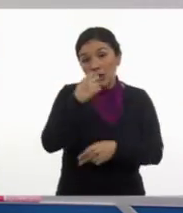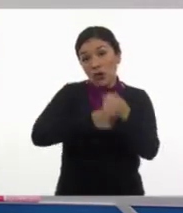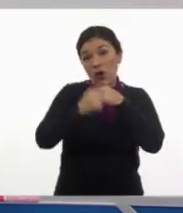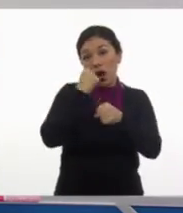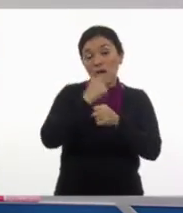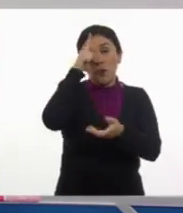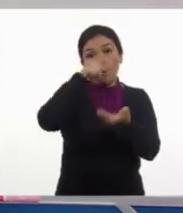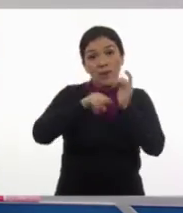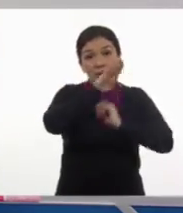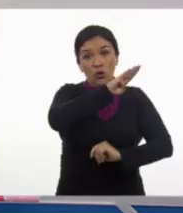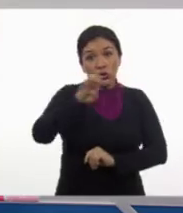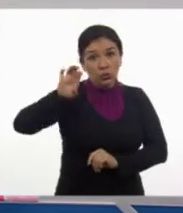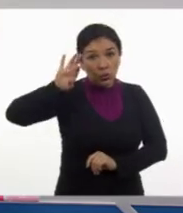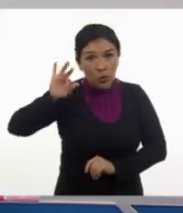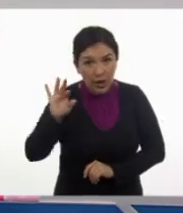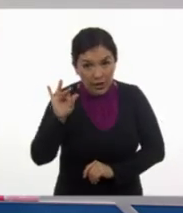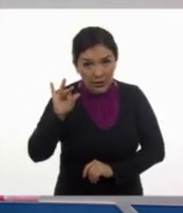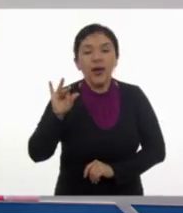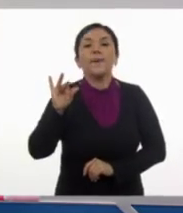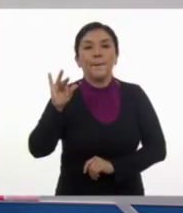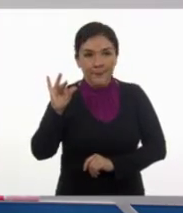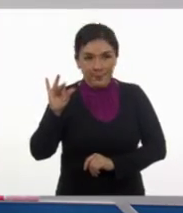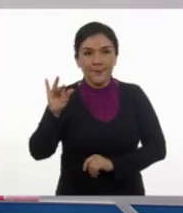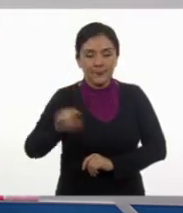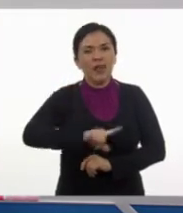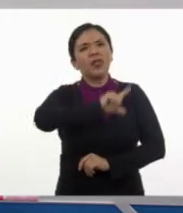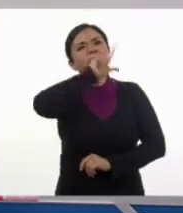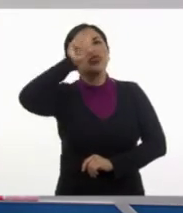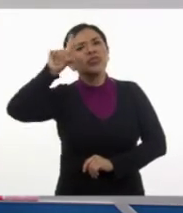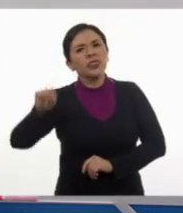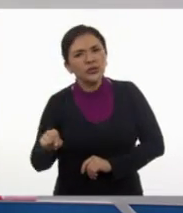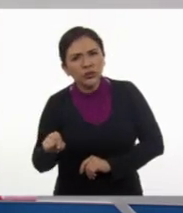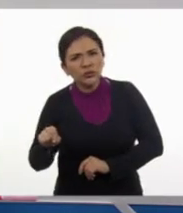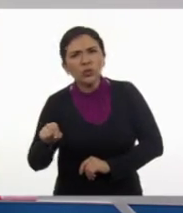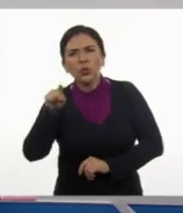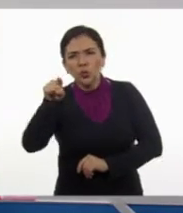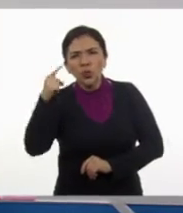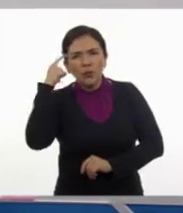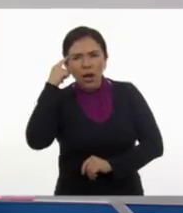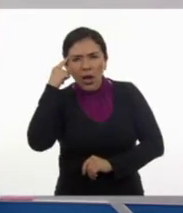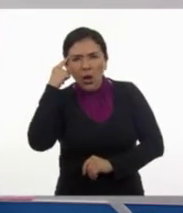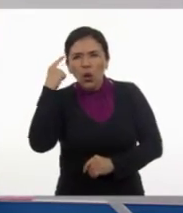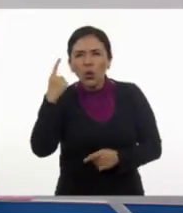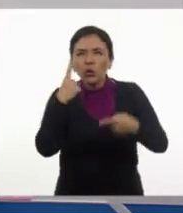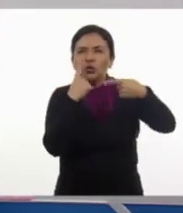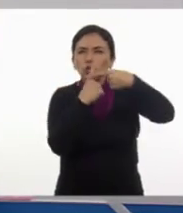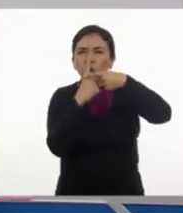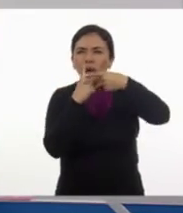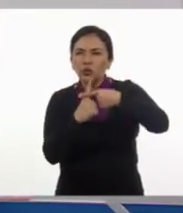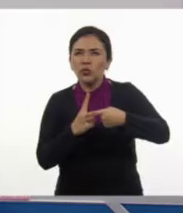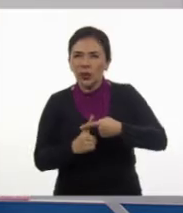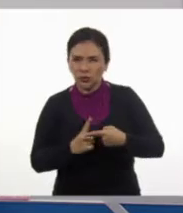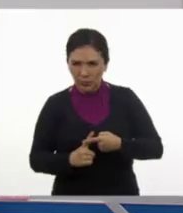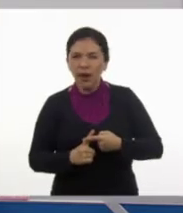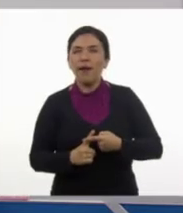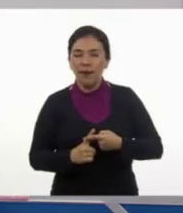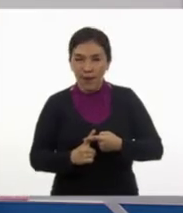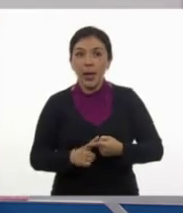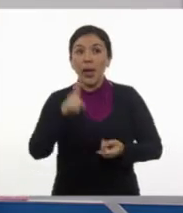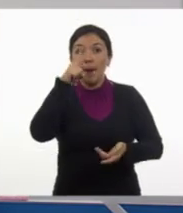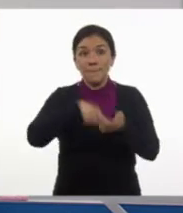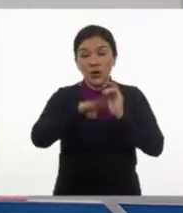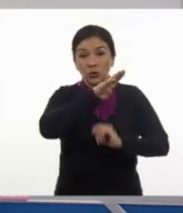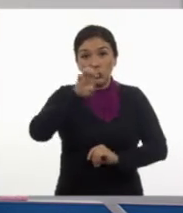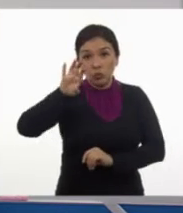novecientos cuarenta. Y después, ¿qué hiciste? Sumaste, ¿verdad? Sí. Después, de mil